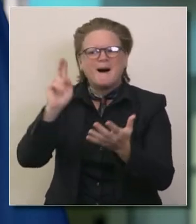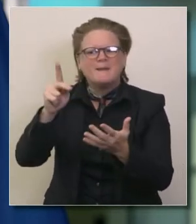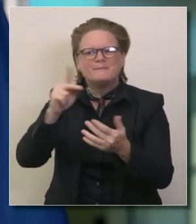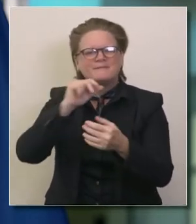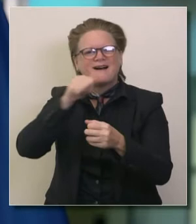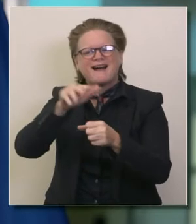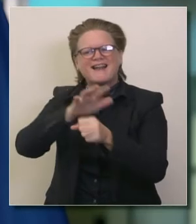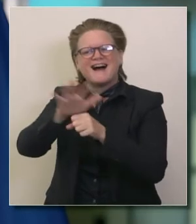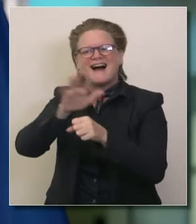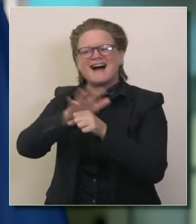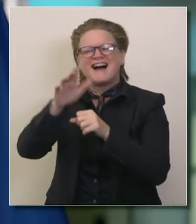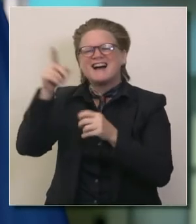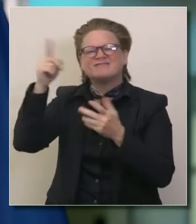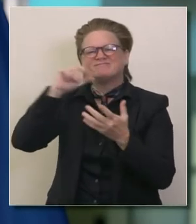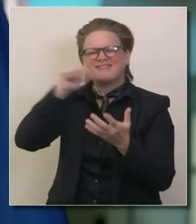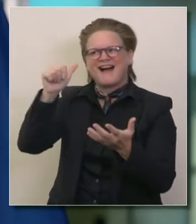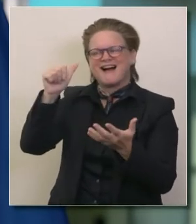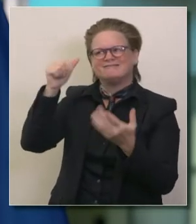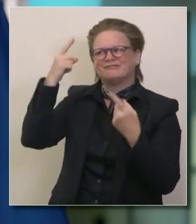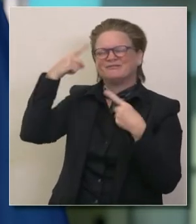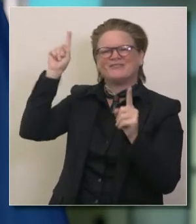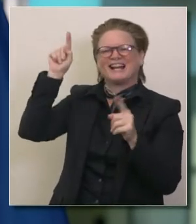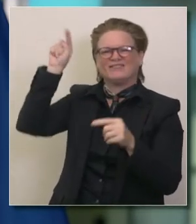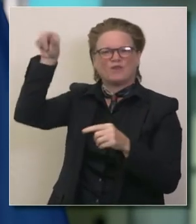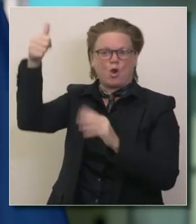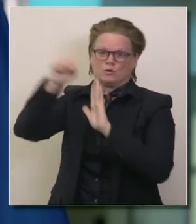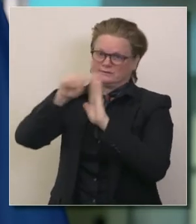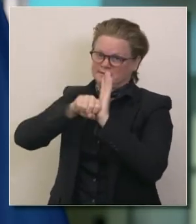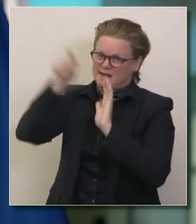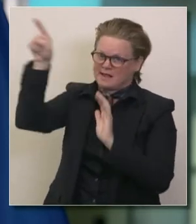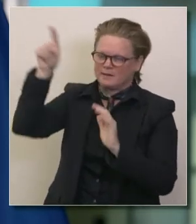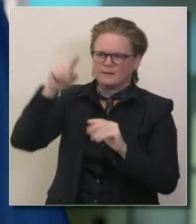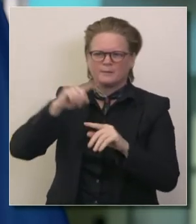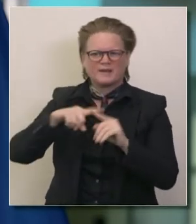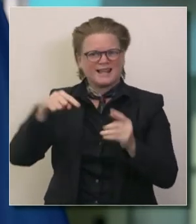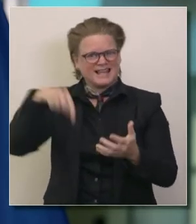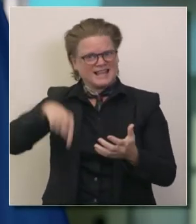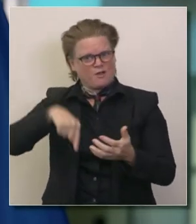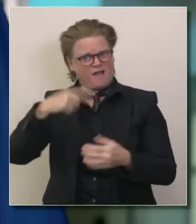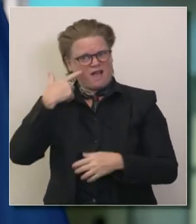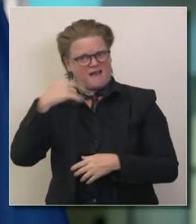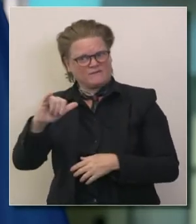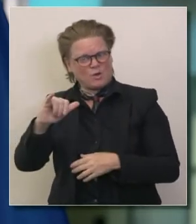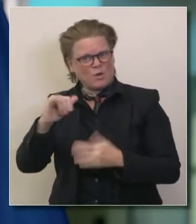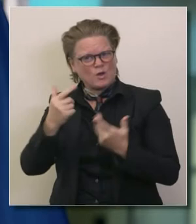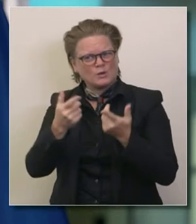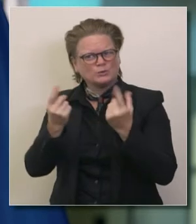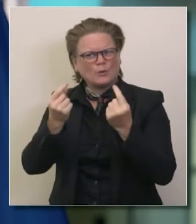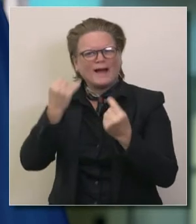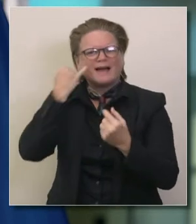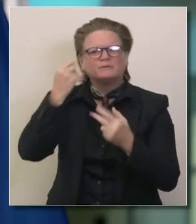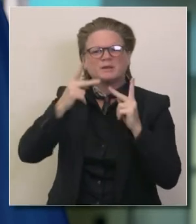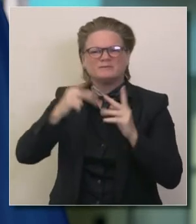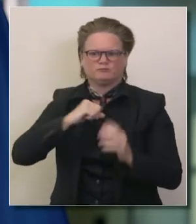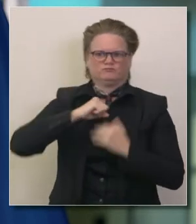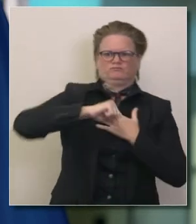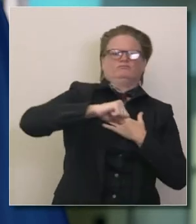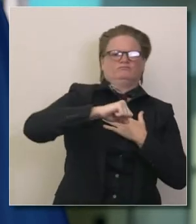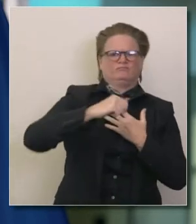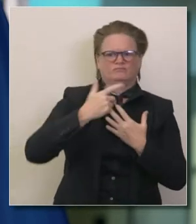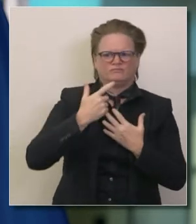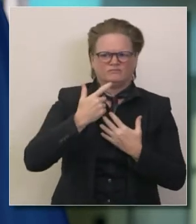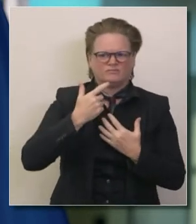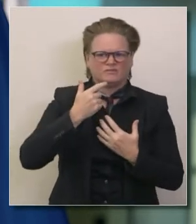limitará su eficacia porque cree usted que esto va a ser más eficaz en California sobre todo las